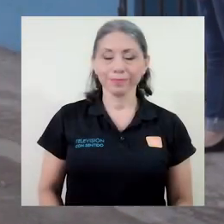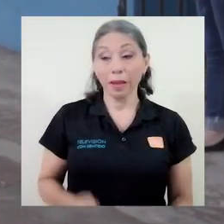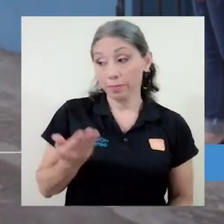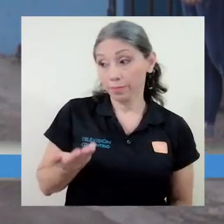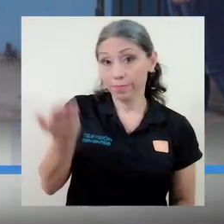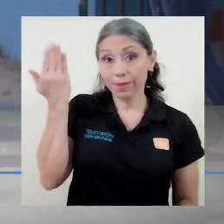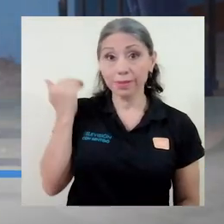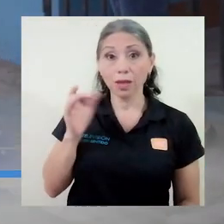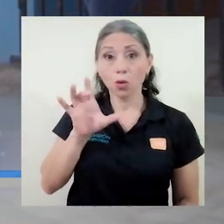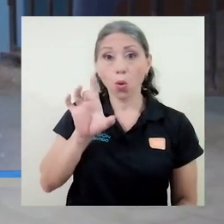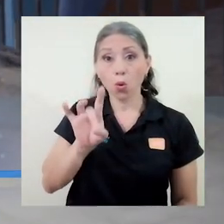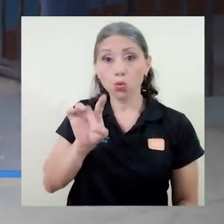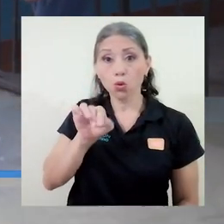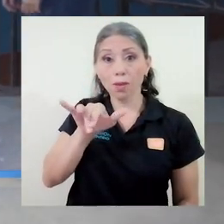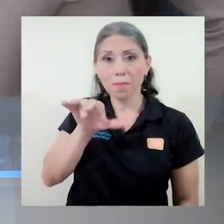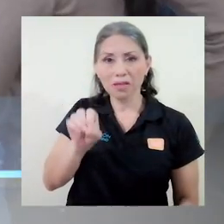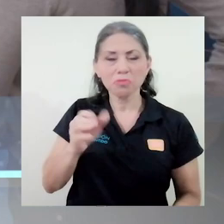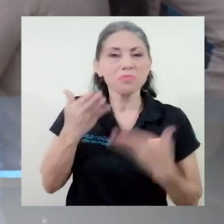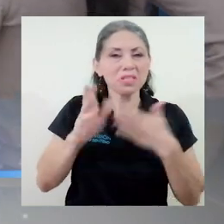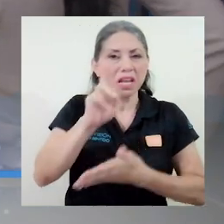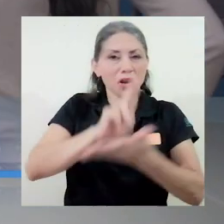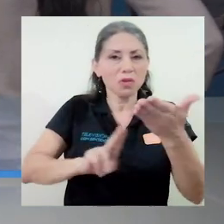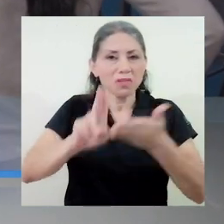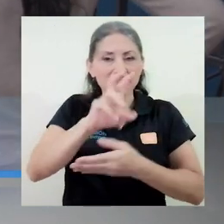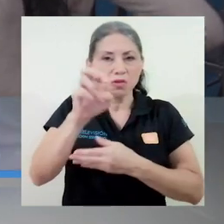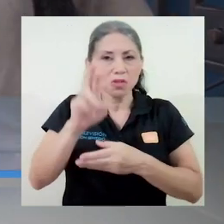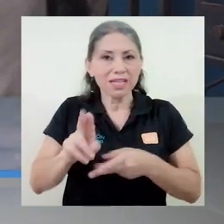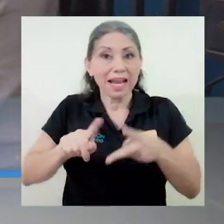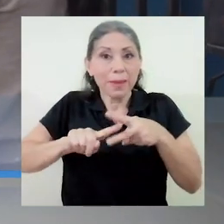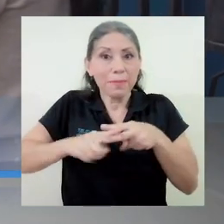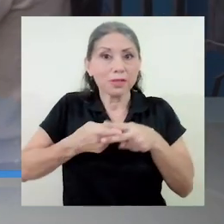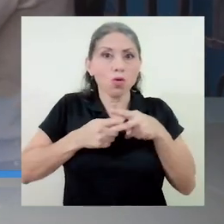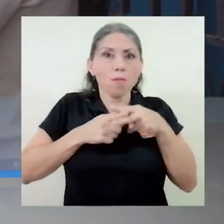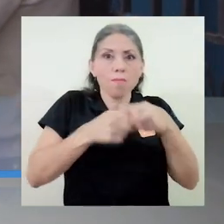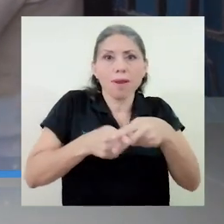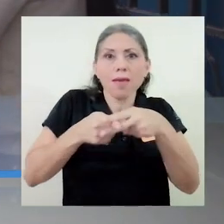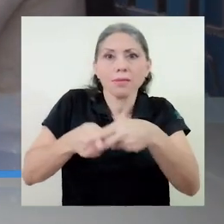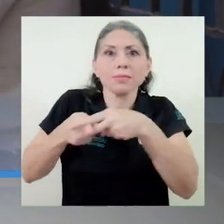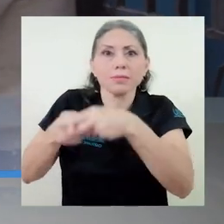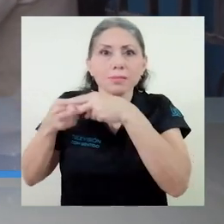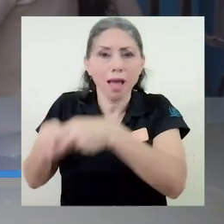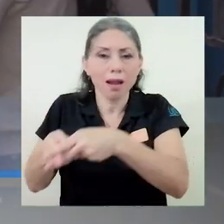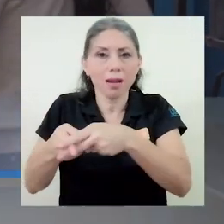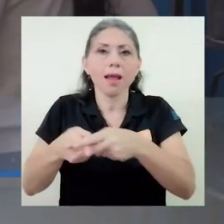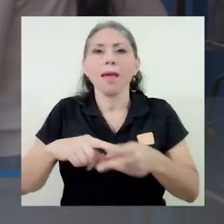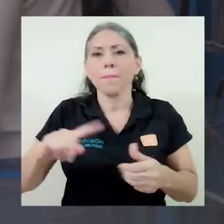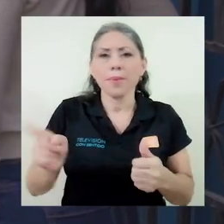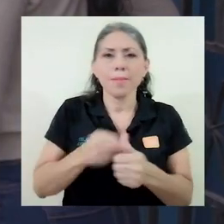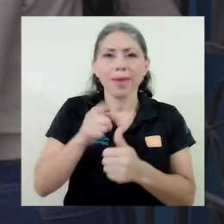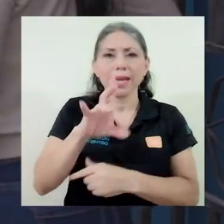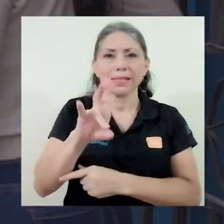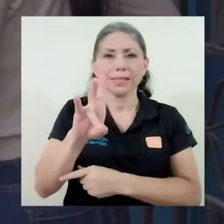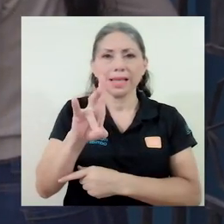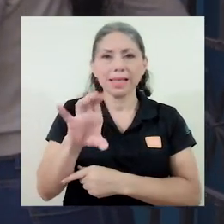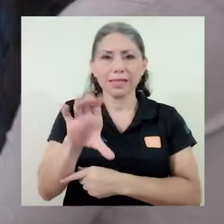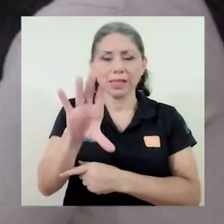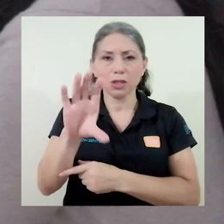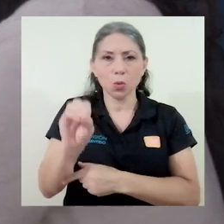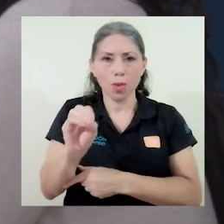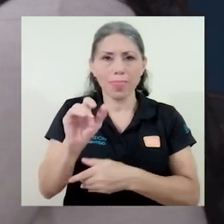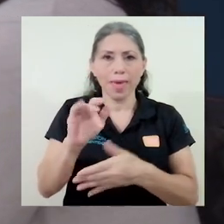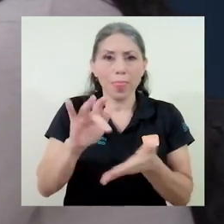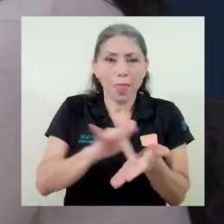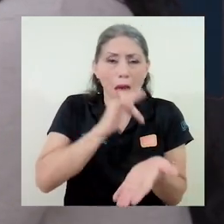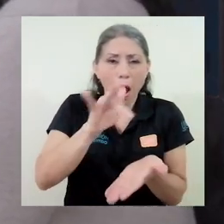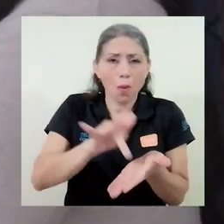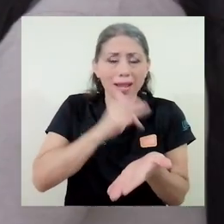El pasado 8 de mayo, la UCR inició la entrega a préstamo de las primeras 750 tabletas para estudiantes con